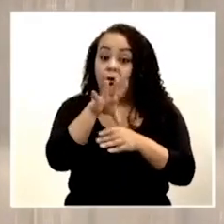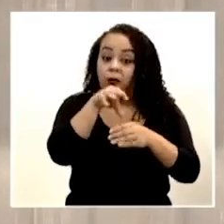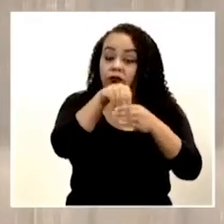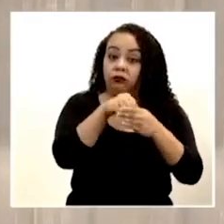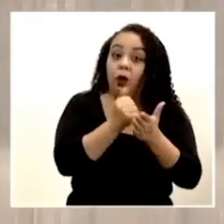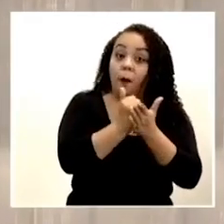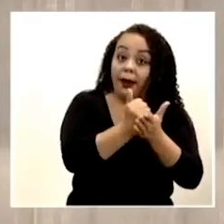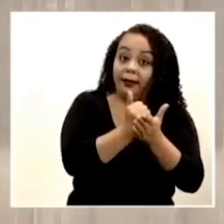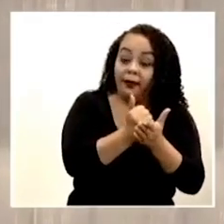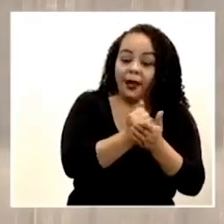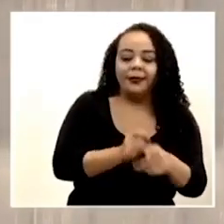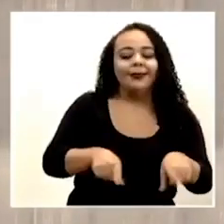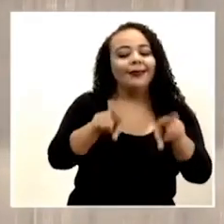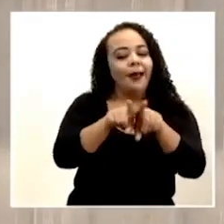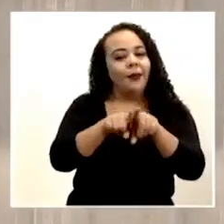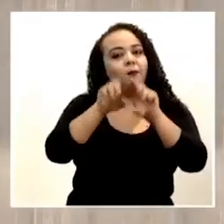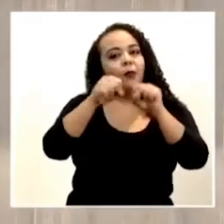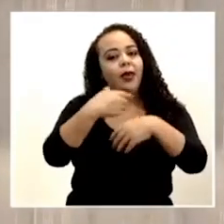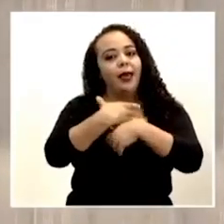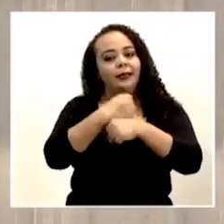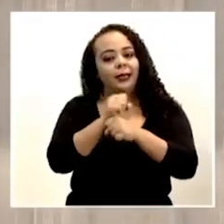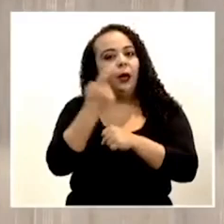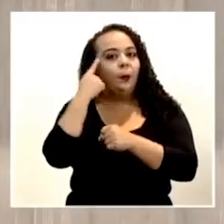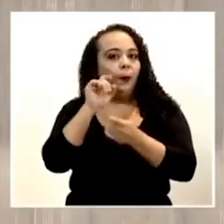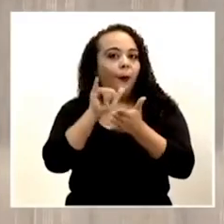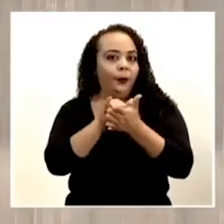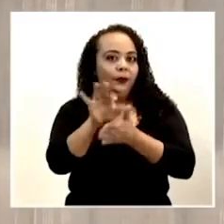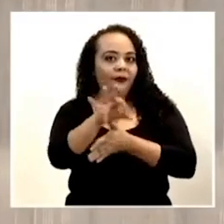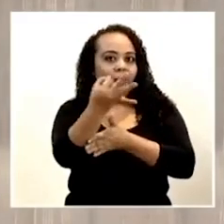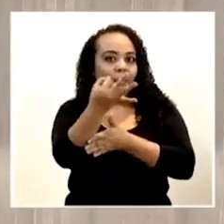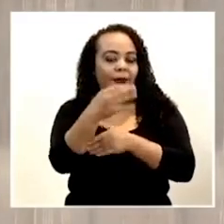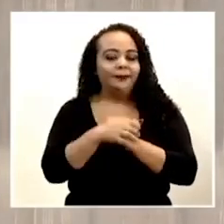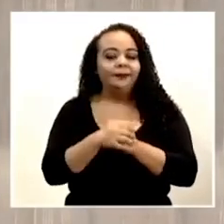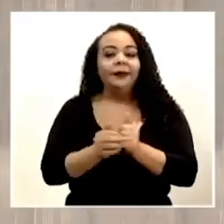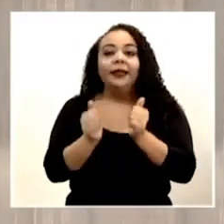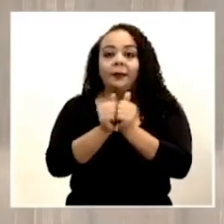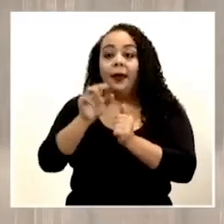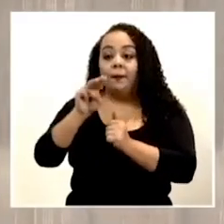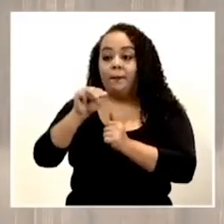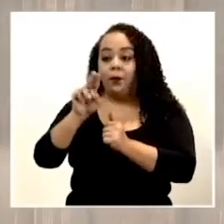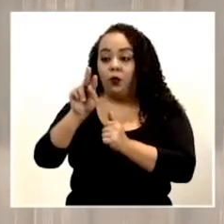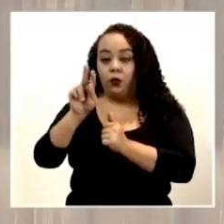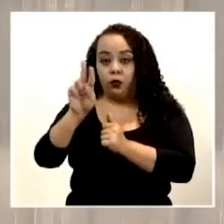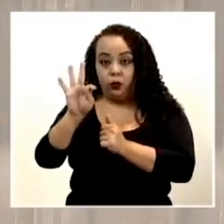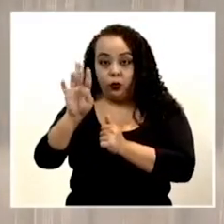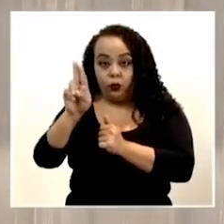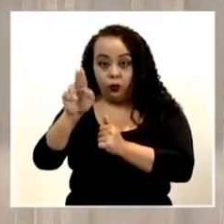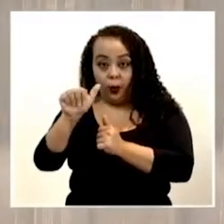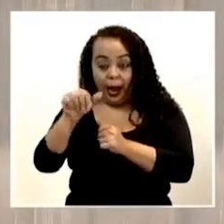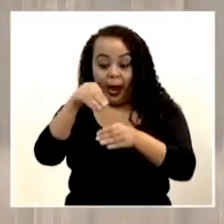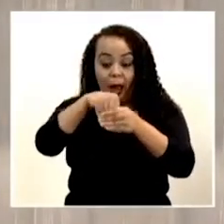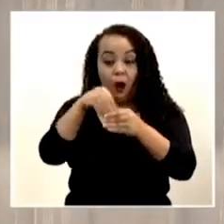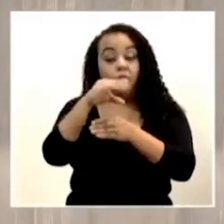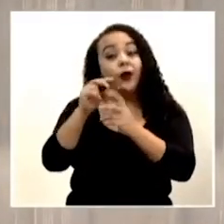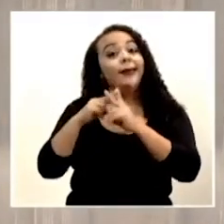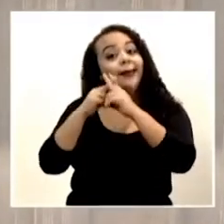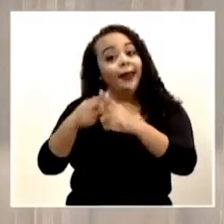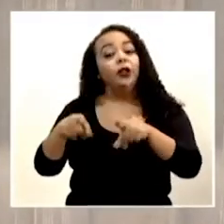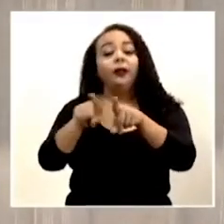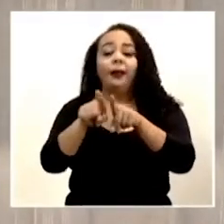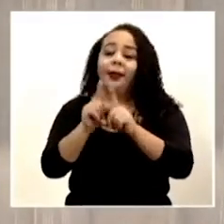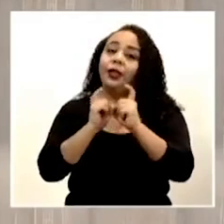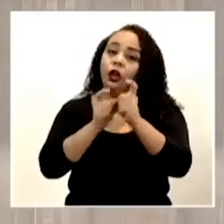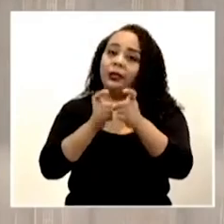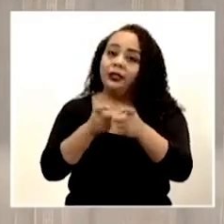cooperativa de ahorro y crédito, también puede hacerlo por este medio. A través de las mutuales de ahorro y crédito también pueden hacer las donaciones